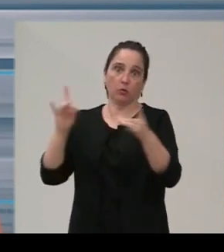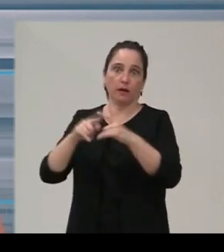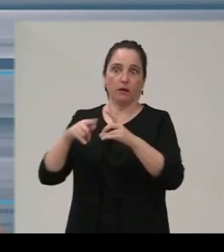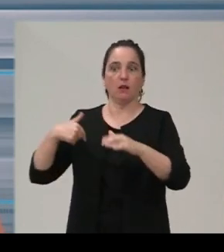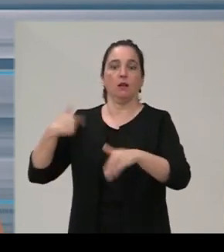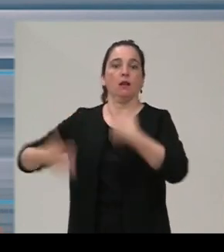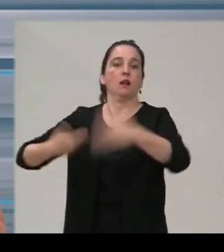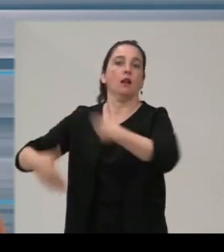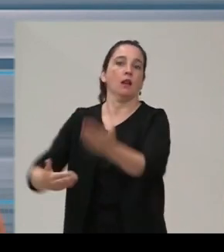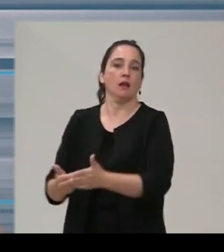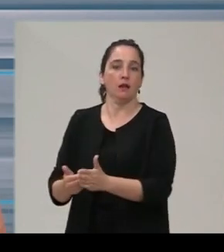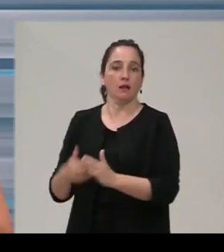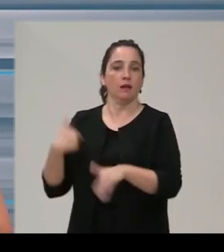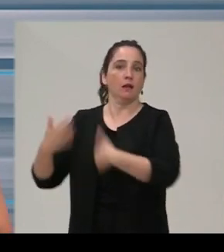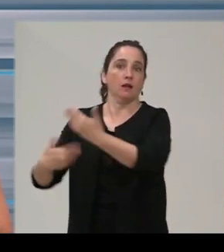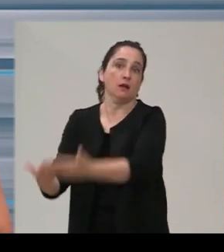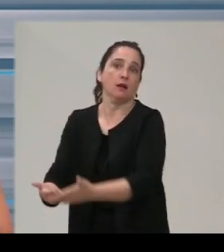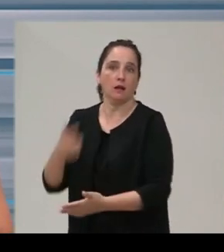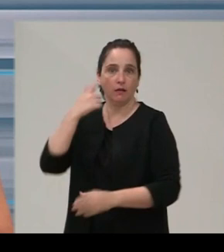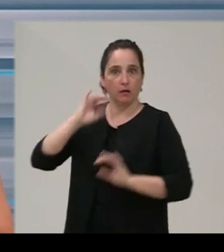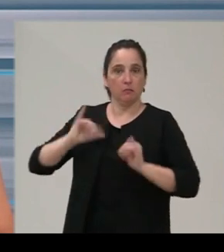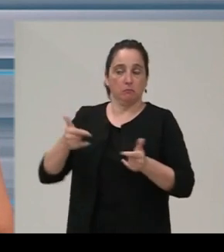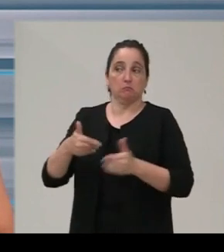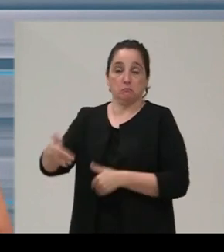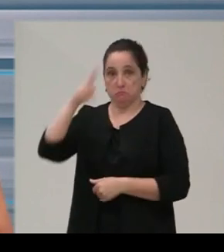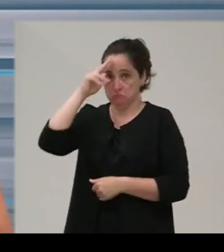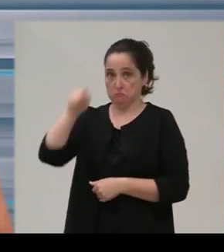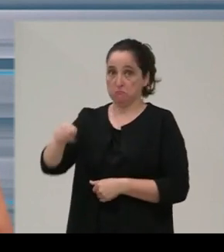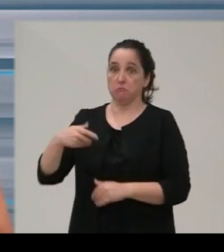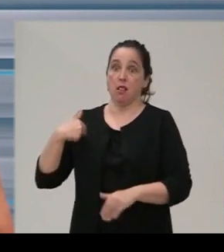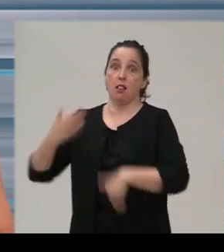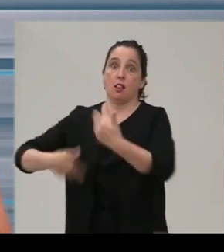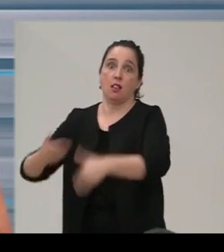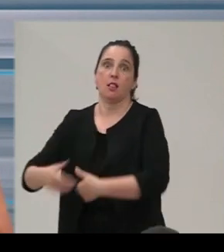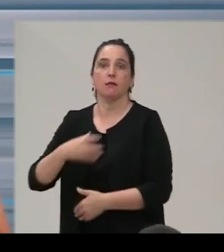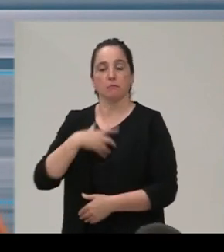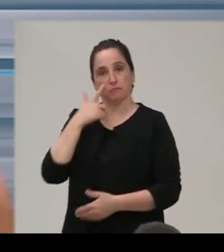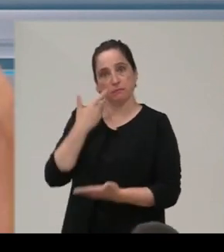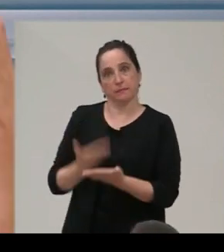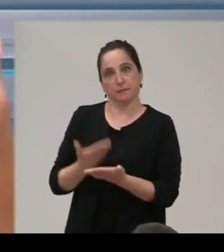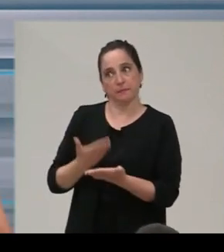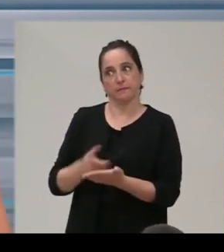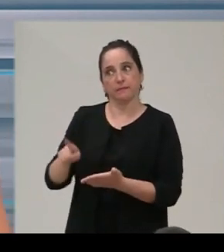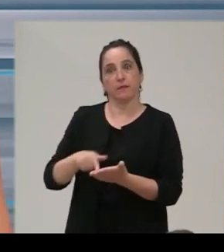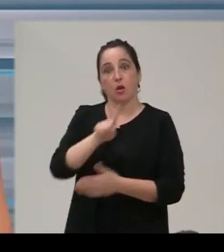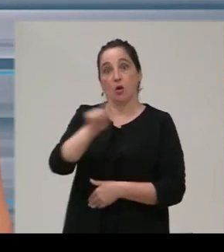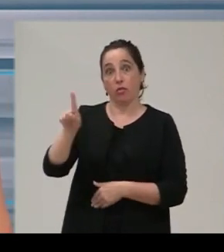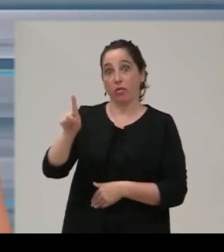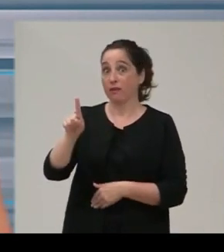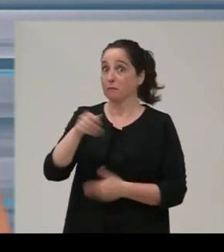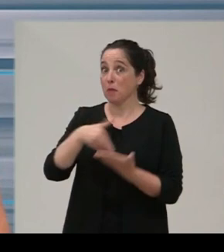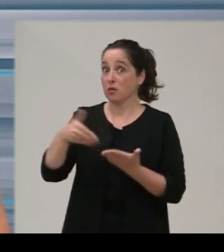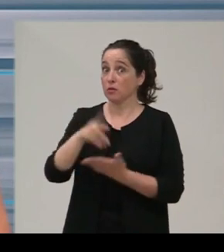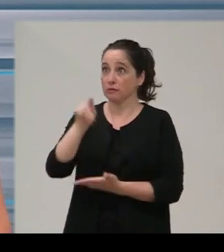condiciones, que era uno de los aspectos que también nos preocupaban, en condiciones de poder justificar los 11 millones